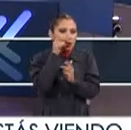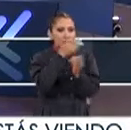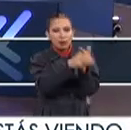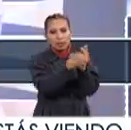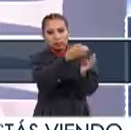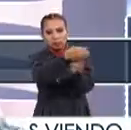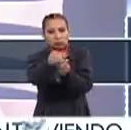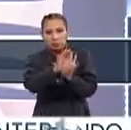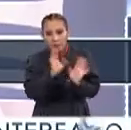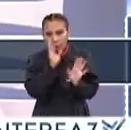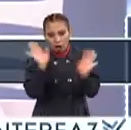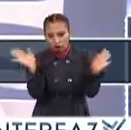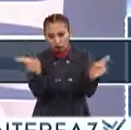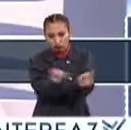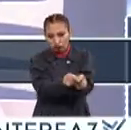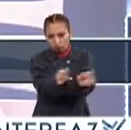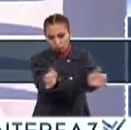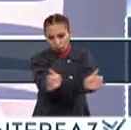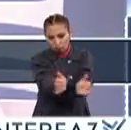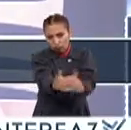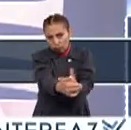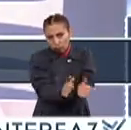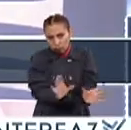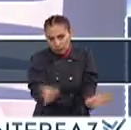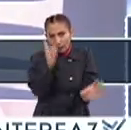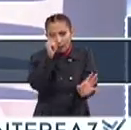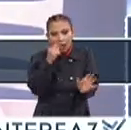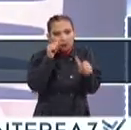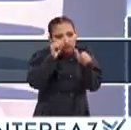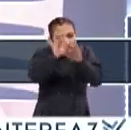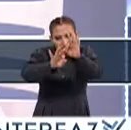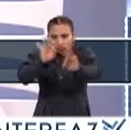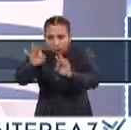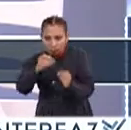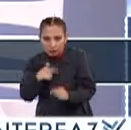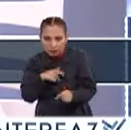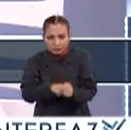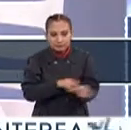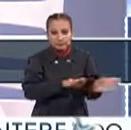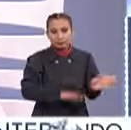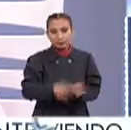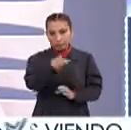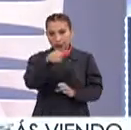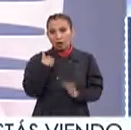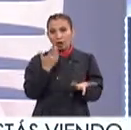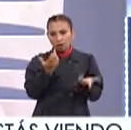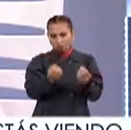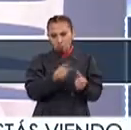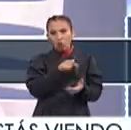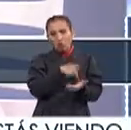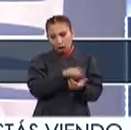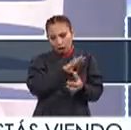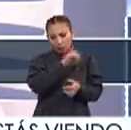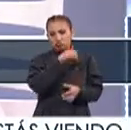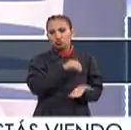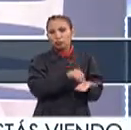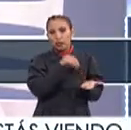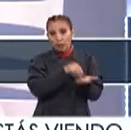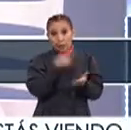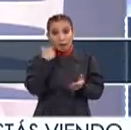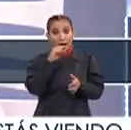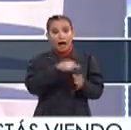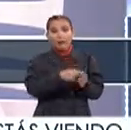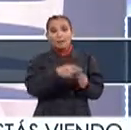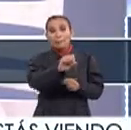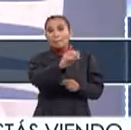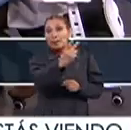Es mejor que nos damos Muchísimos También para dar Como una atención Mucha más personalizada Pero todavía nos quedan lugares Así es que Si quieren Hasta